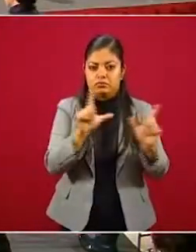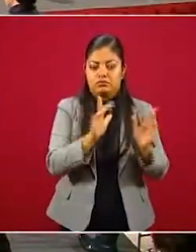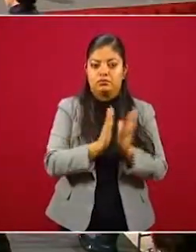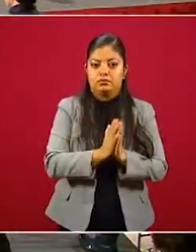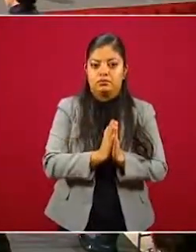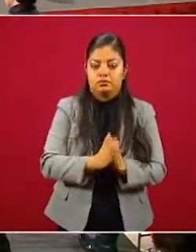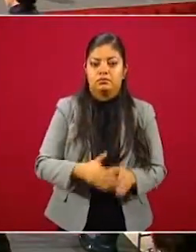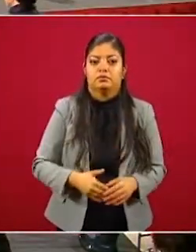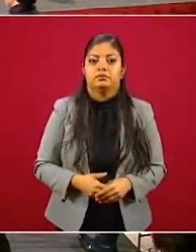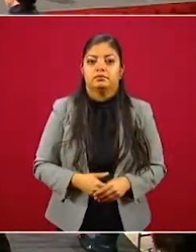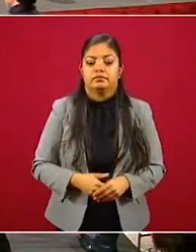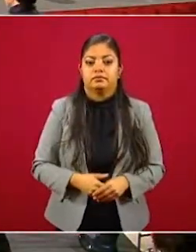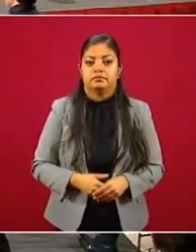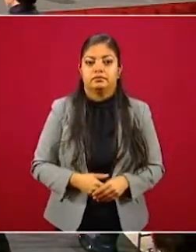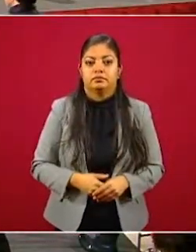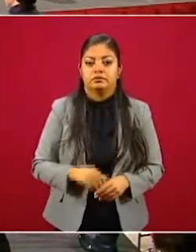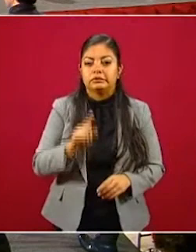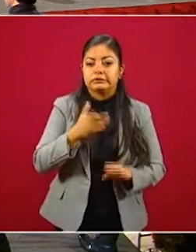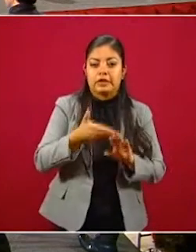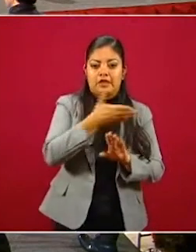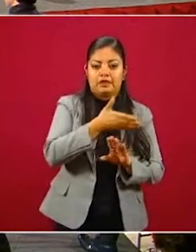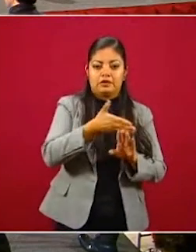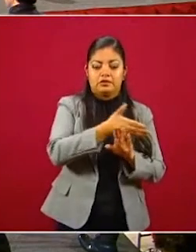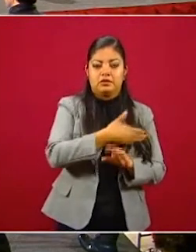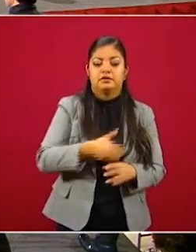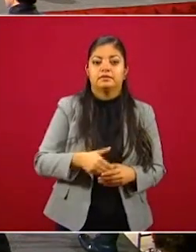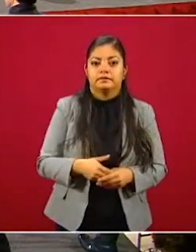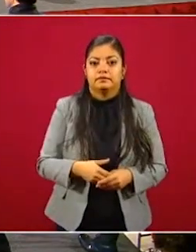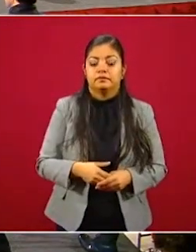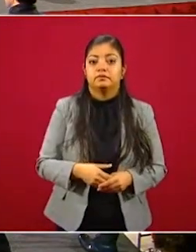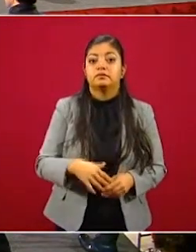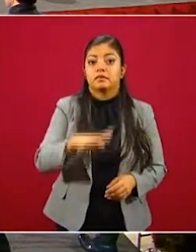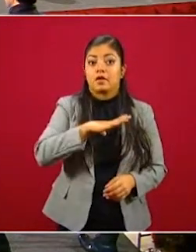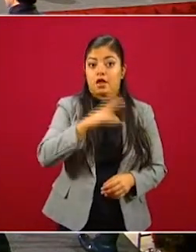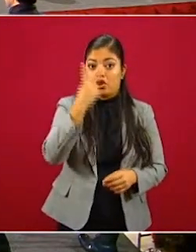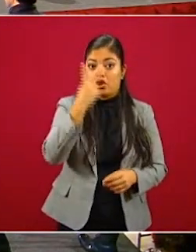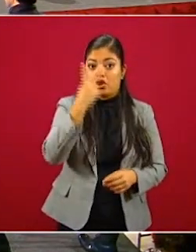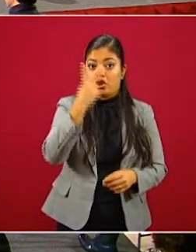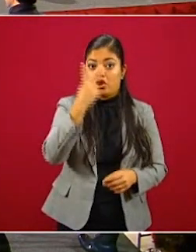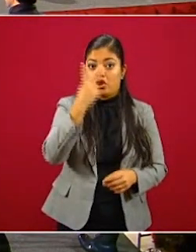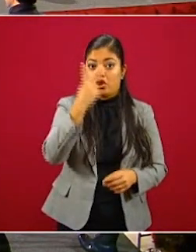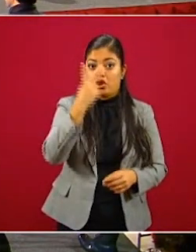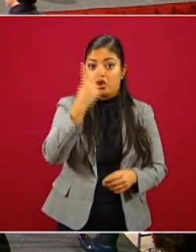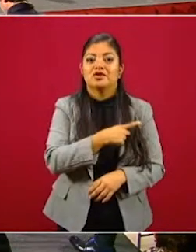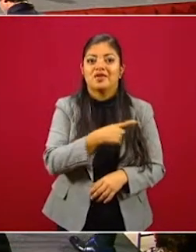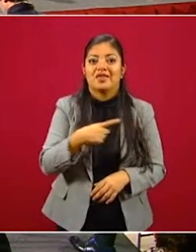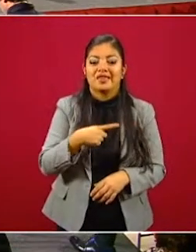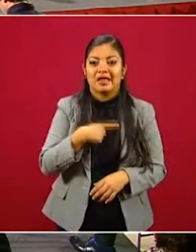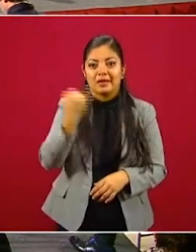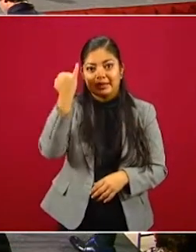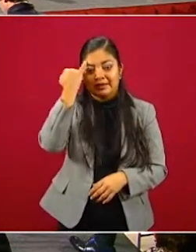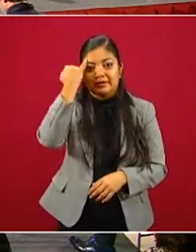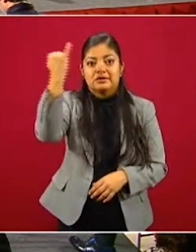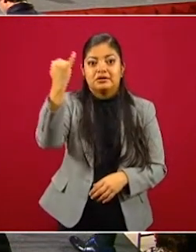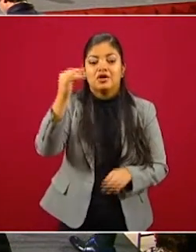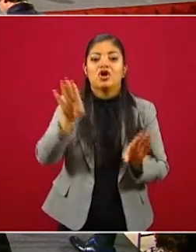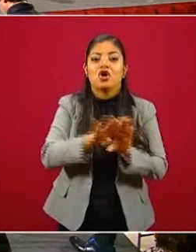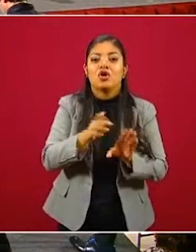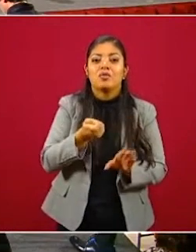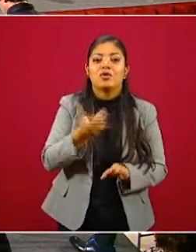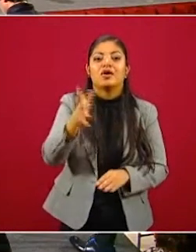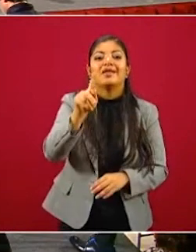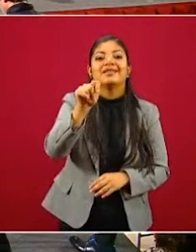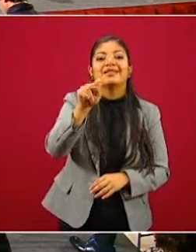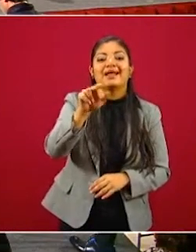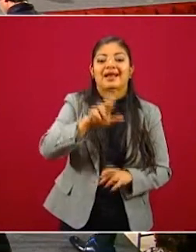Hubieron, eh, una anterior, por favor. Hubieron dos acciones. La primera, telerehabilitación. Eh, un servicio